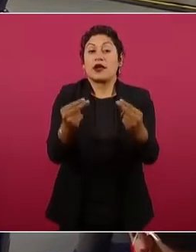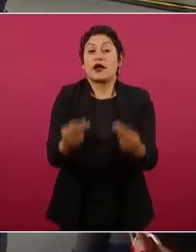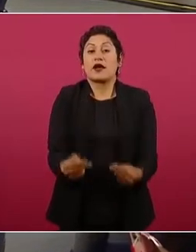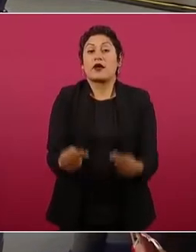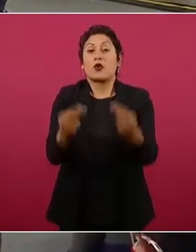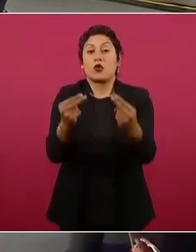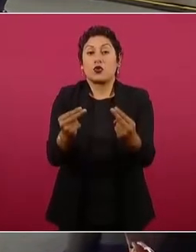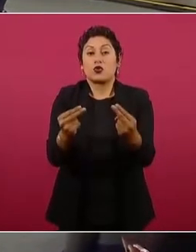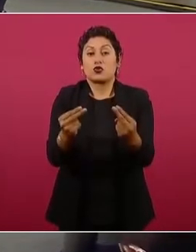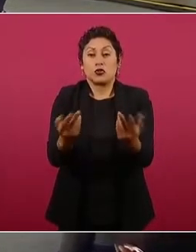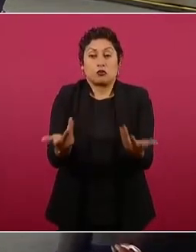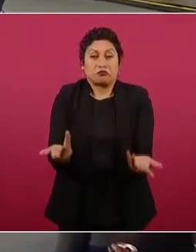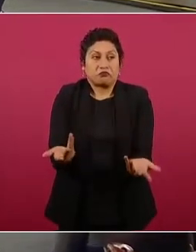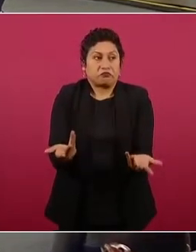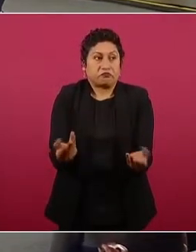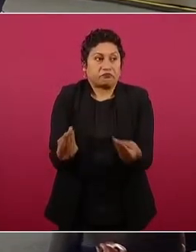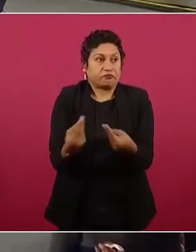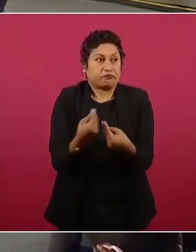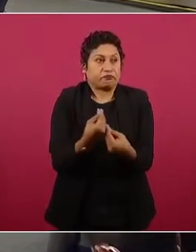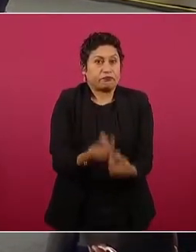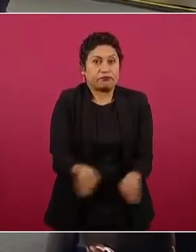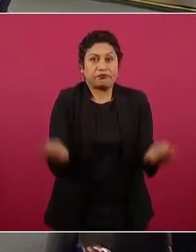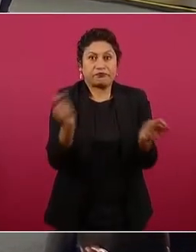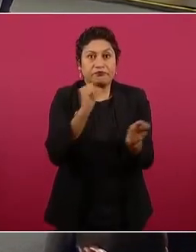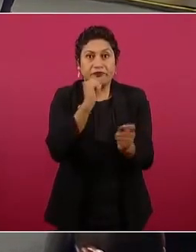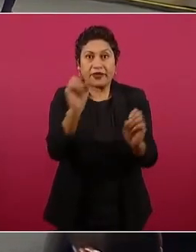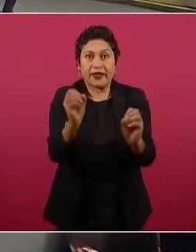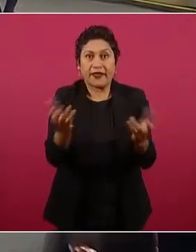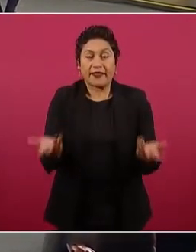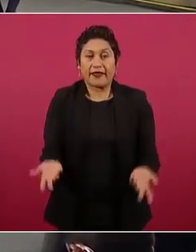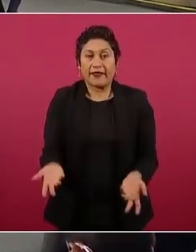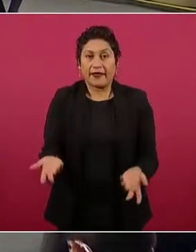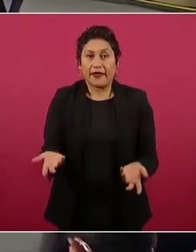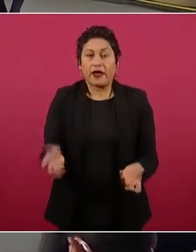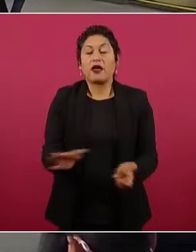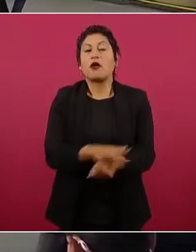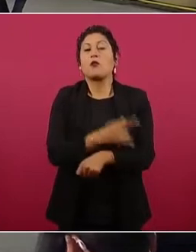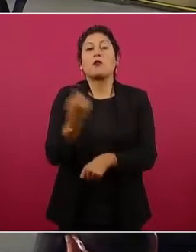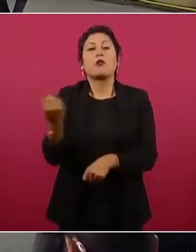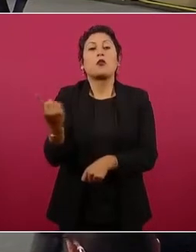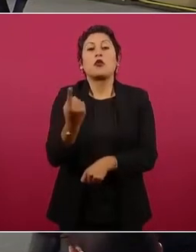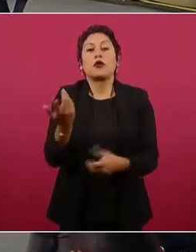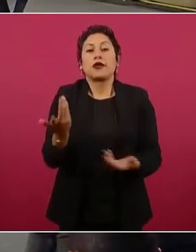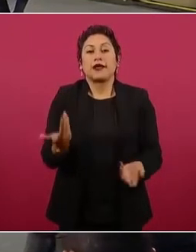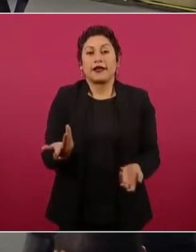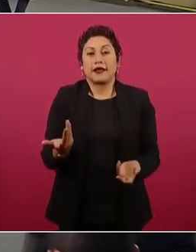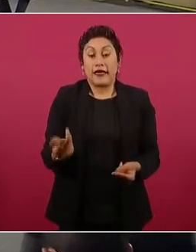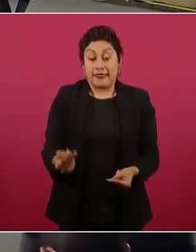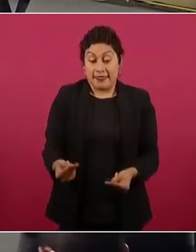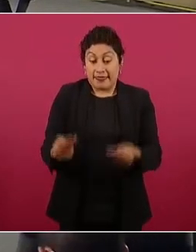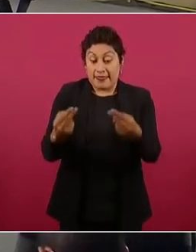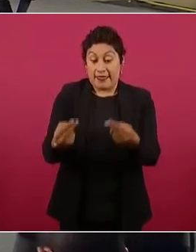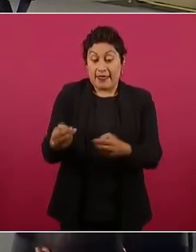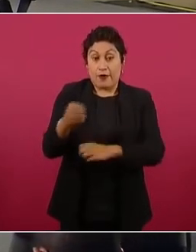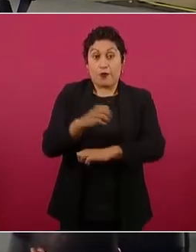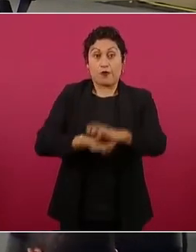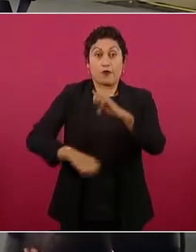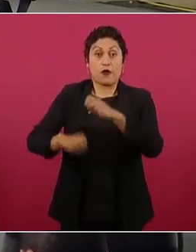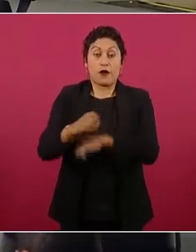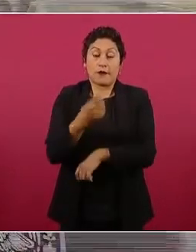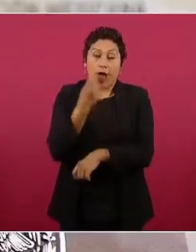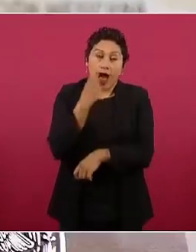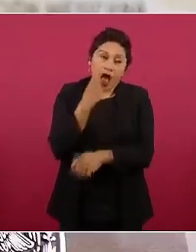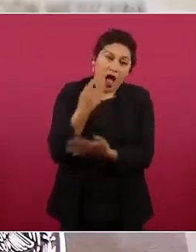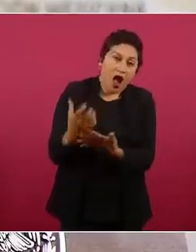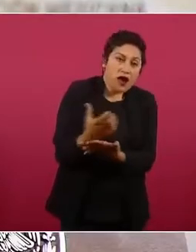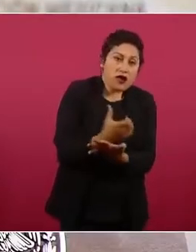resuelve, porque su propósito es lo material, es